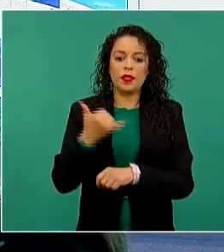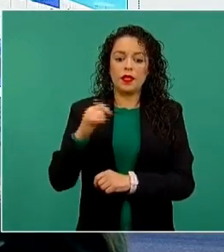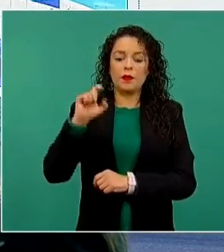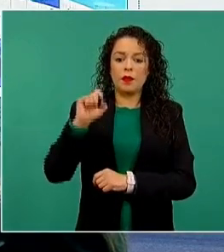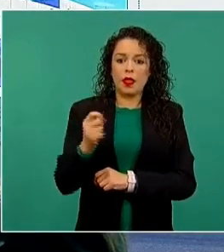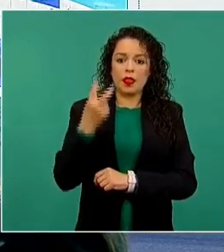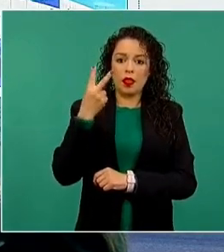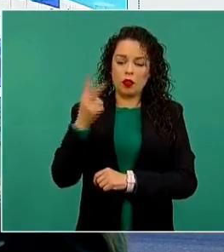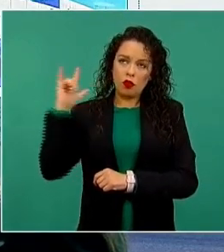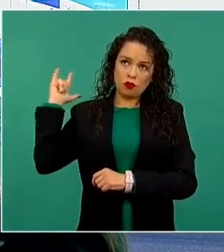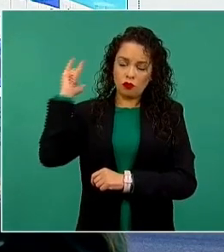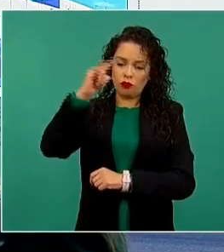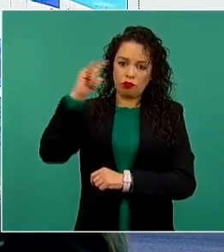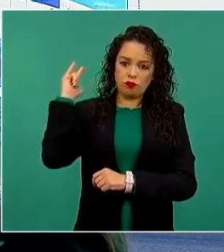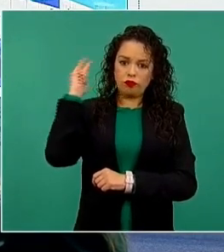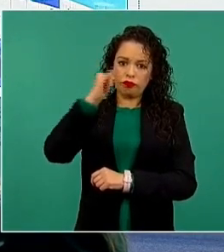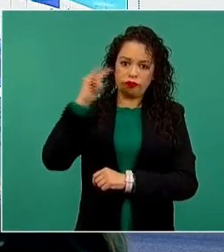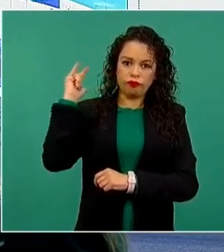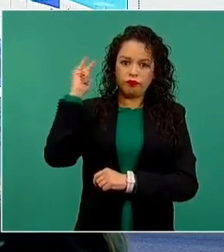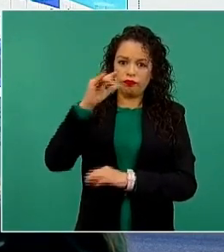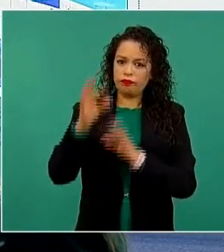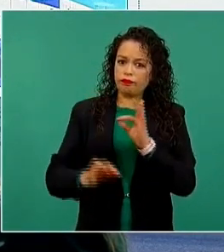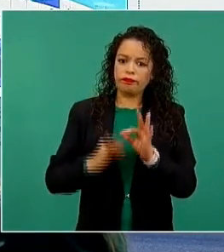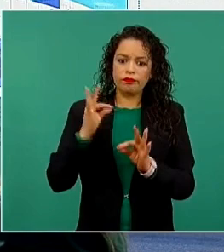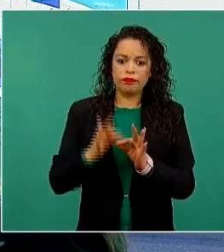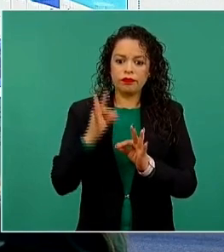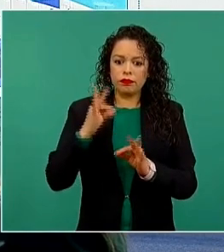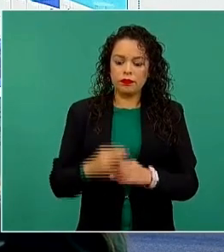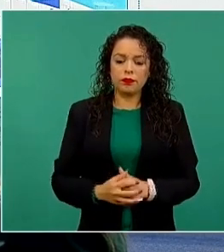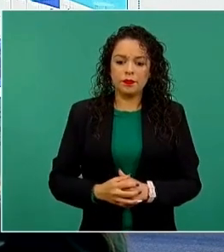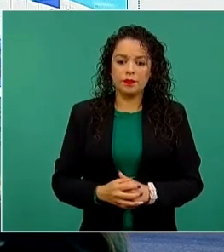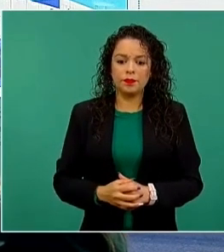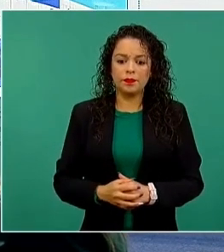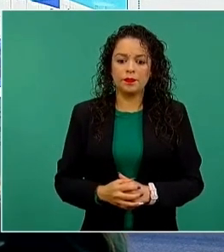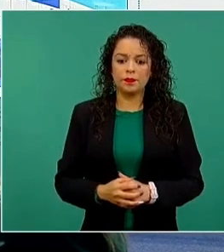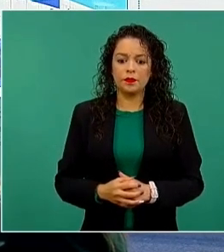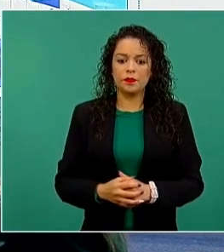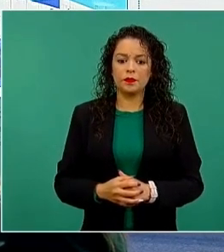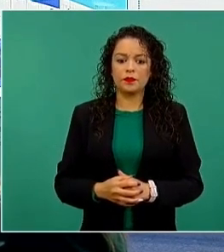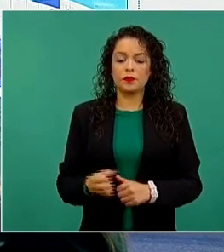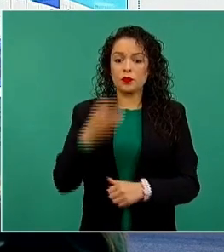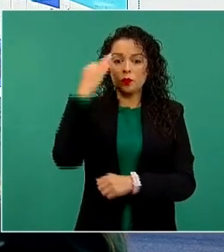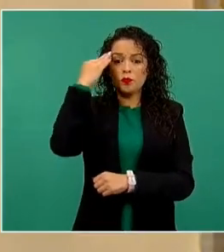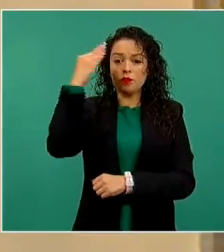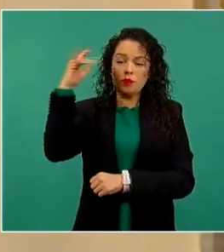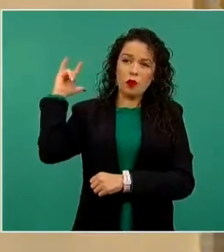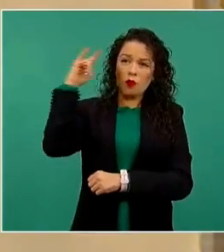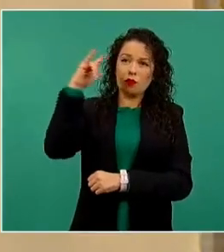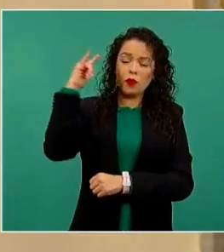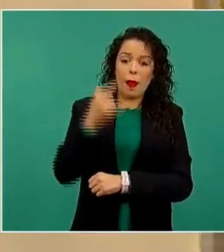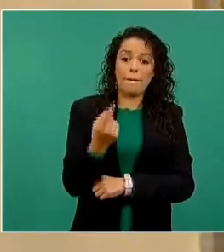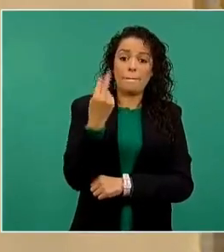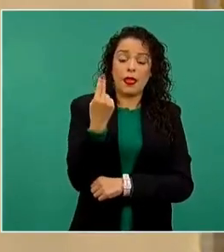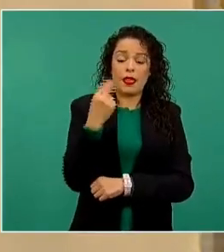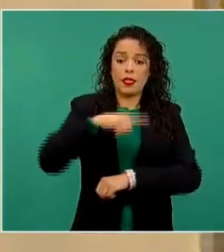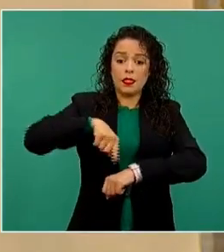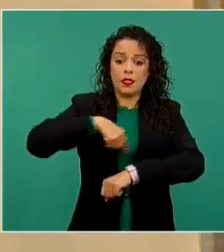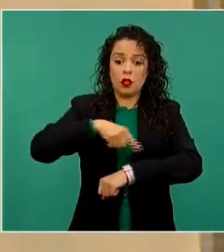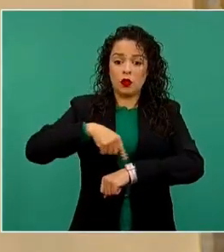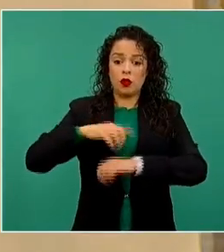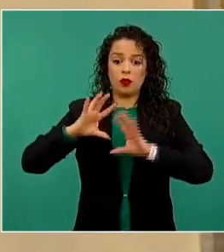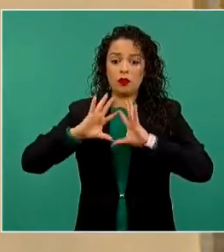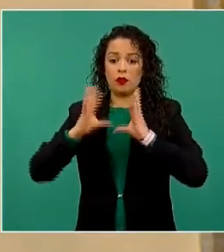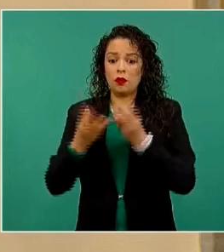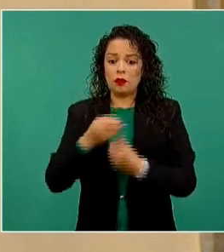aéreos efectuados, con 25 horas de vuelo. El total general, 2 mil